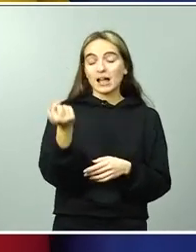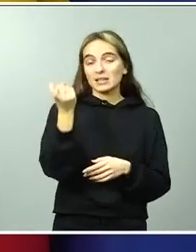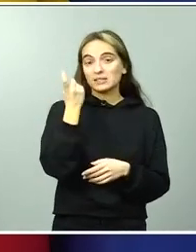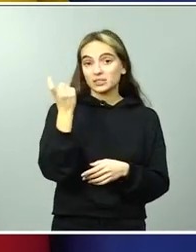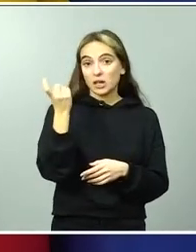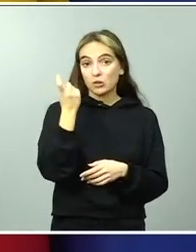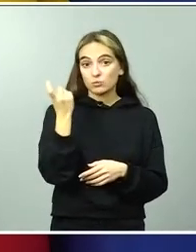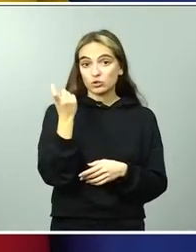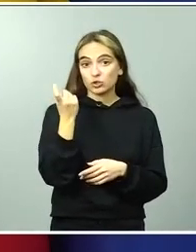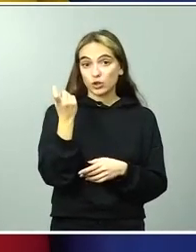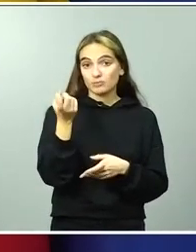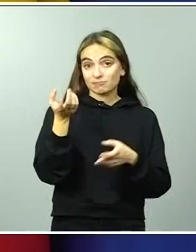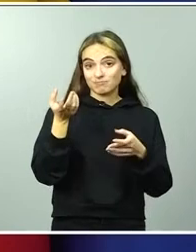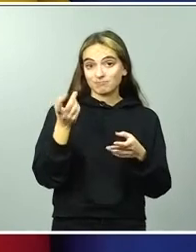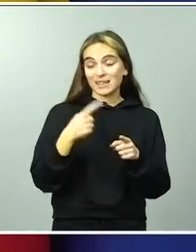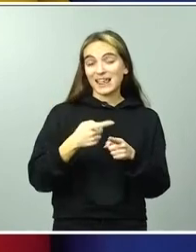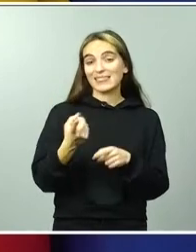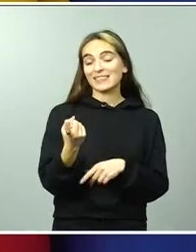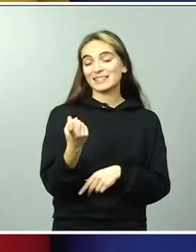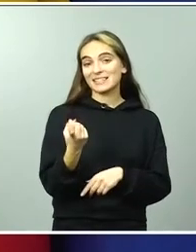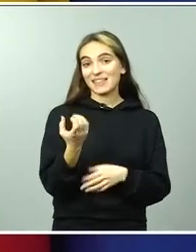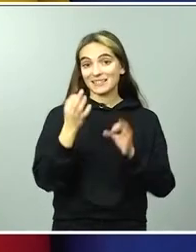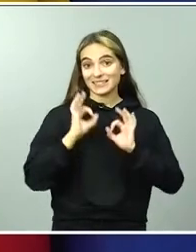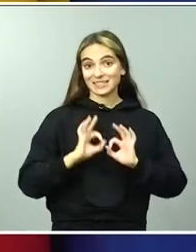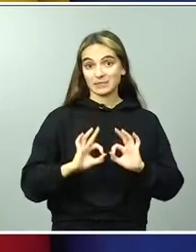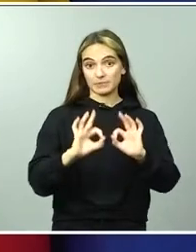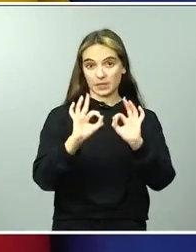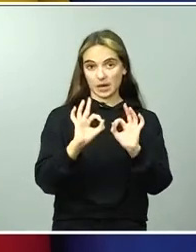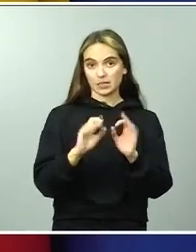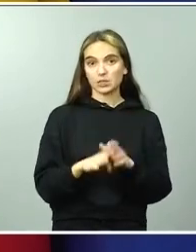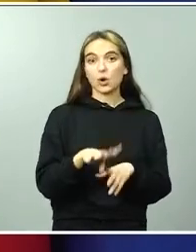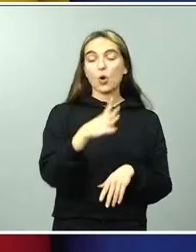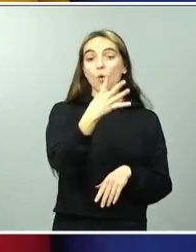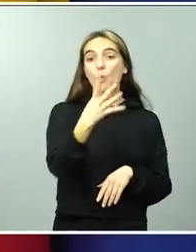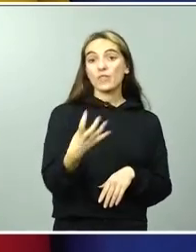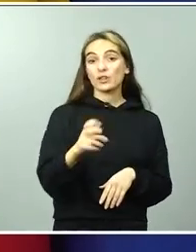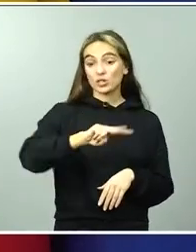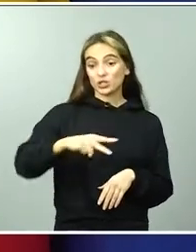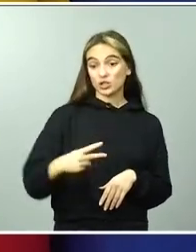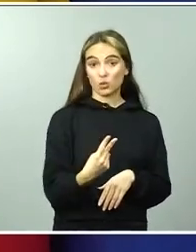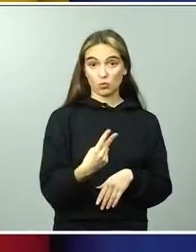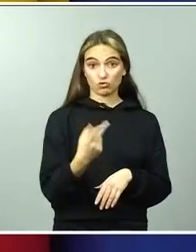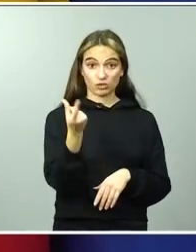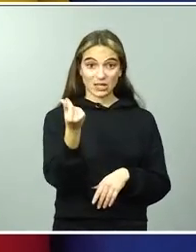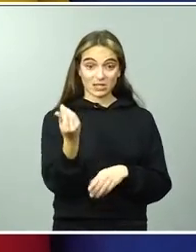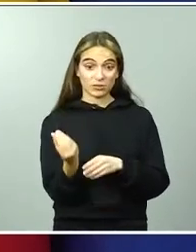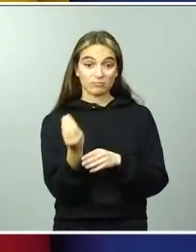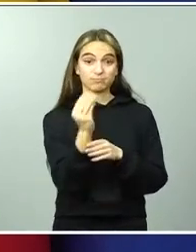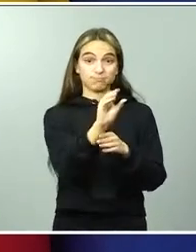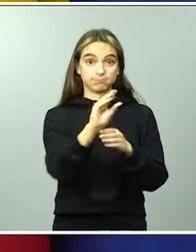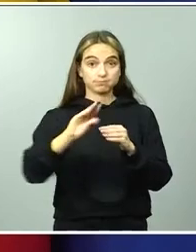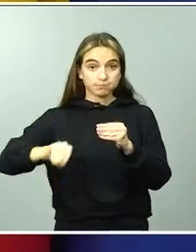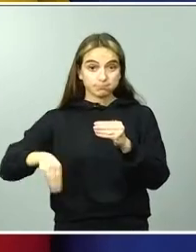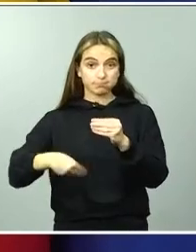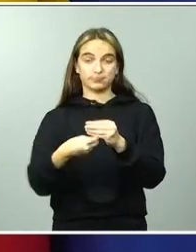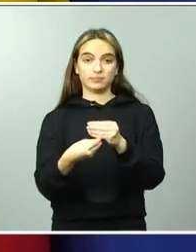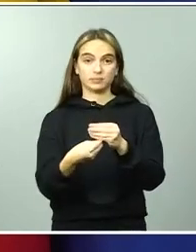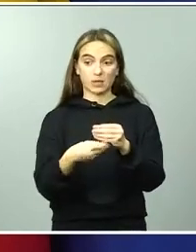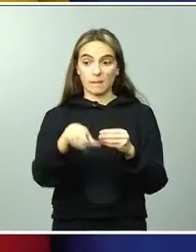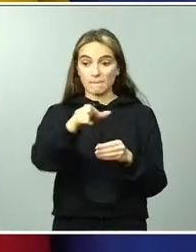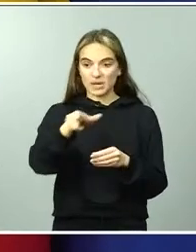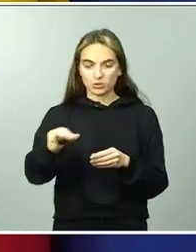educativo. Son 400 euros de ayuda complementaria que van a recibir todos ellos y todas ellas.